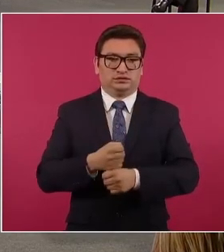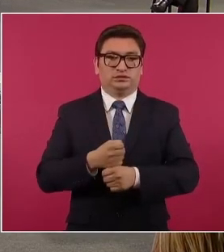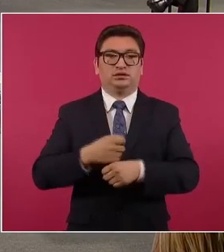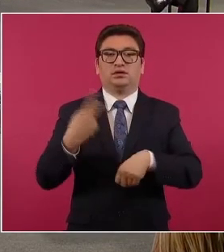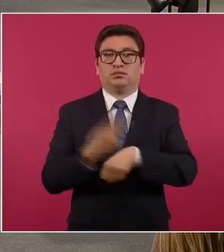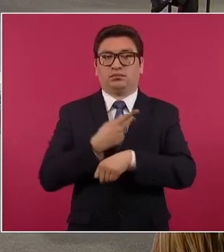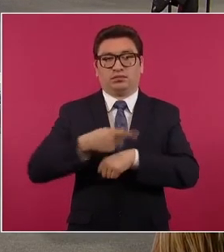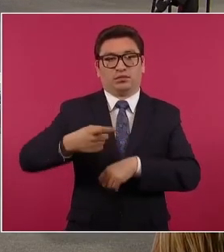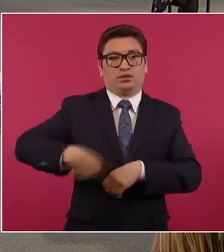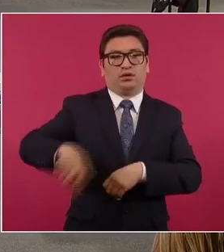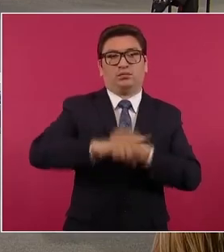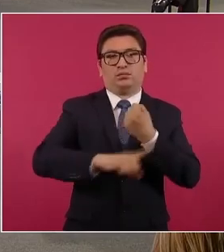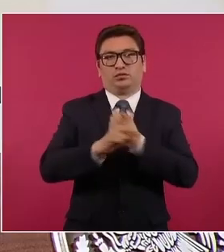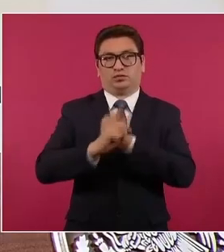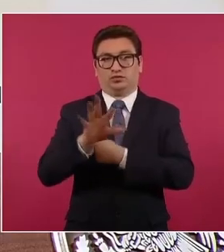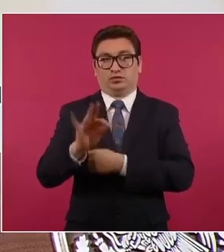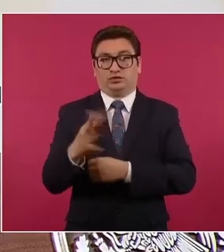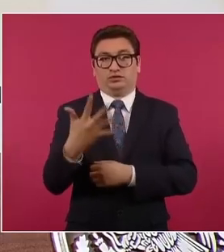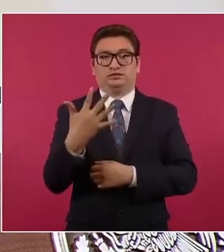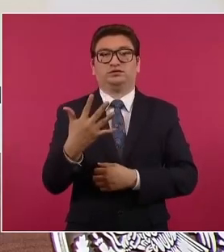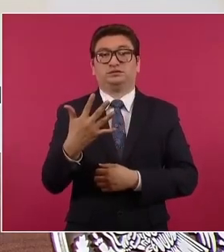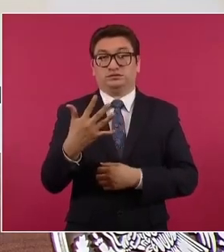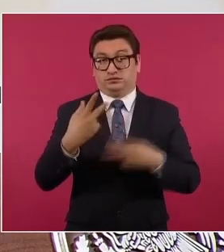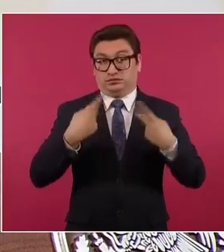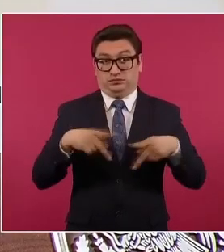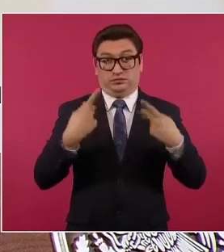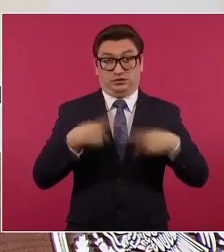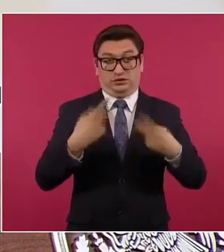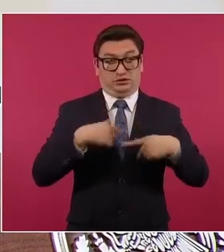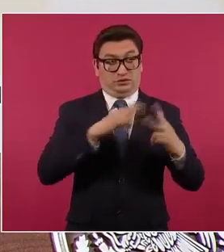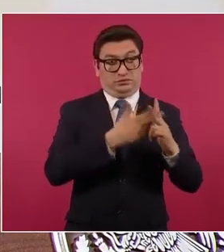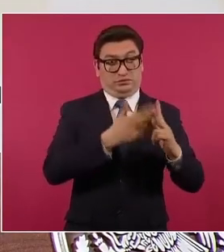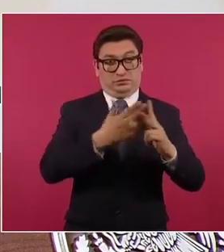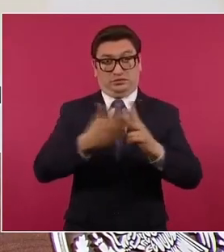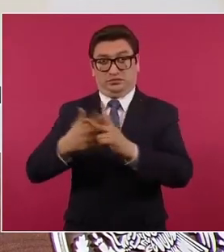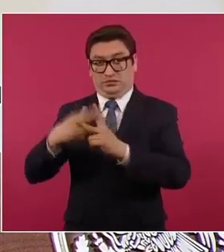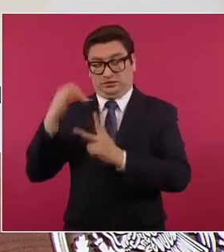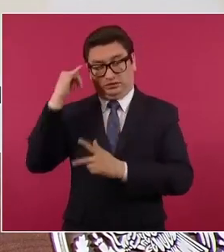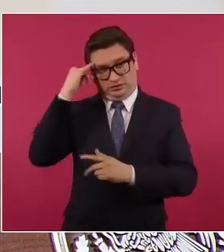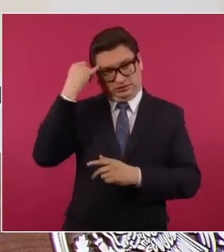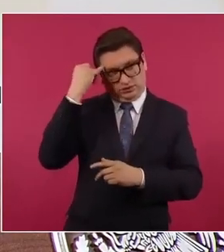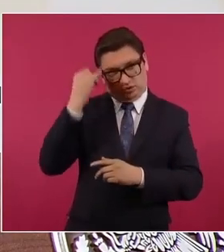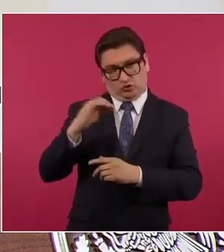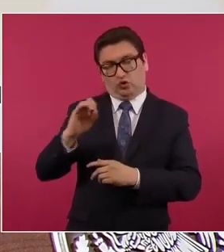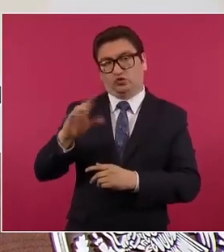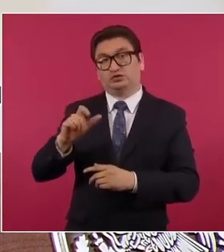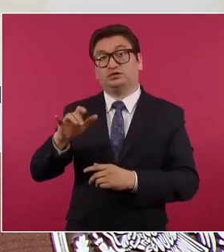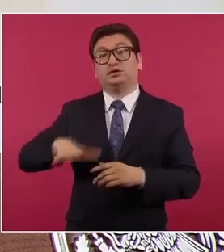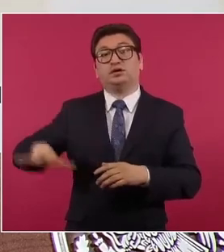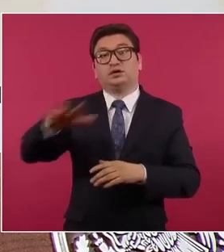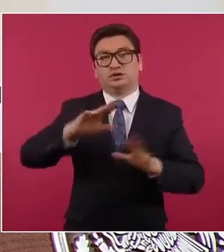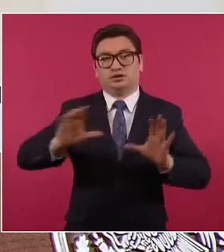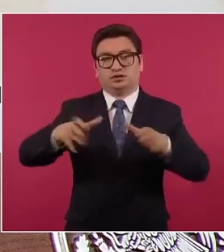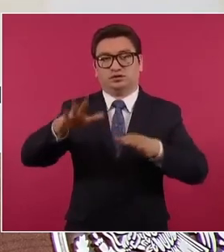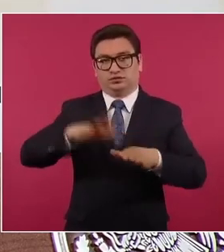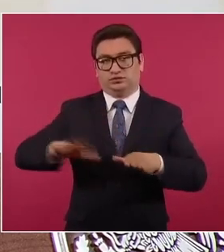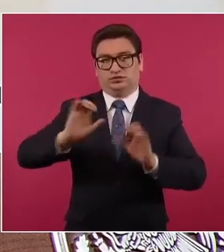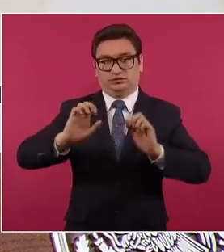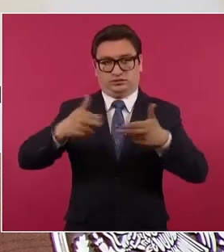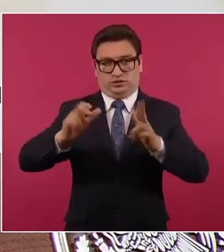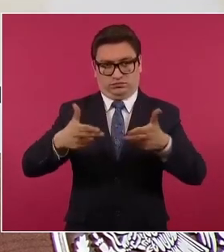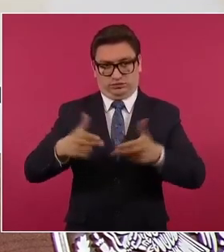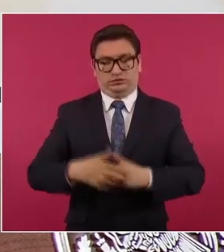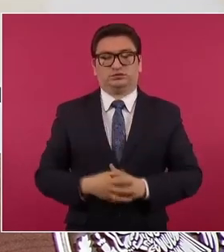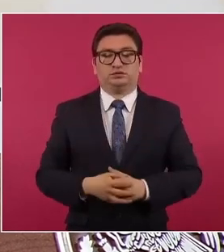donde 45 personas fueron asesinadas, indígenas xoxiles, en la comunidad de Acteal en Chenaló, Chiapas.